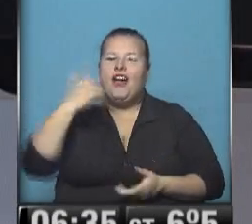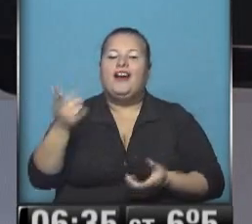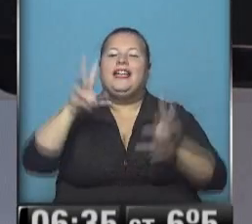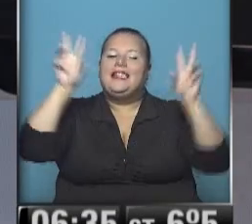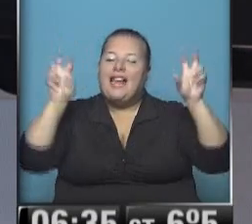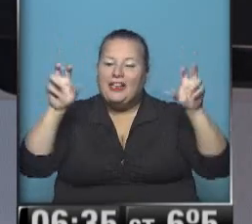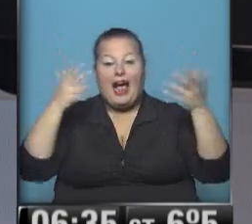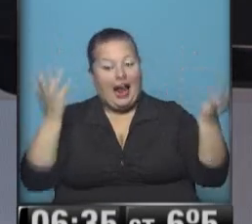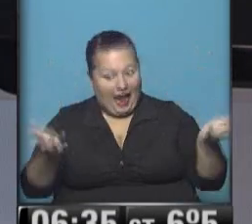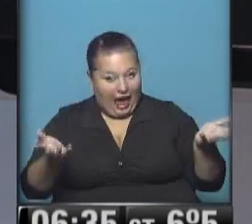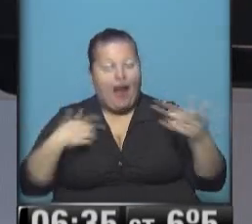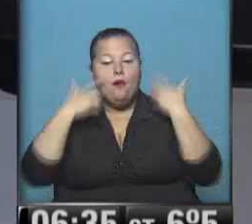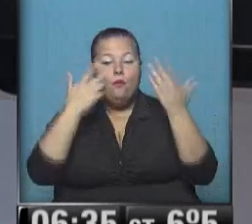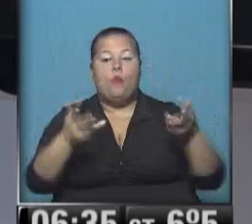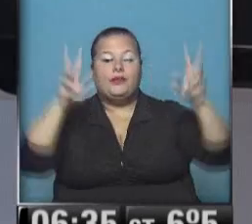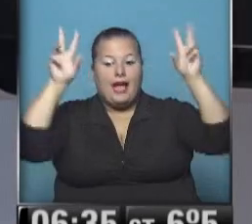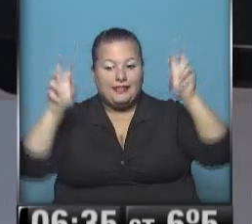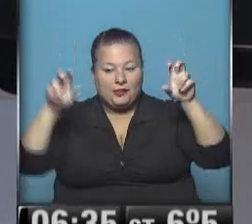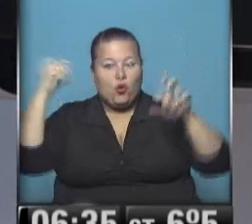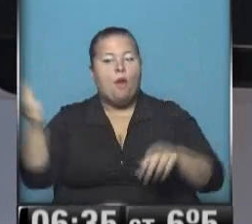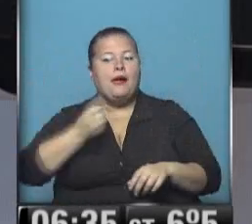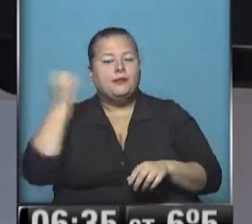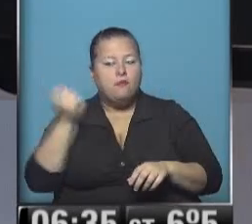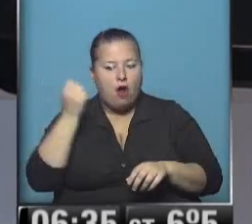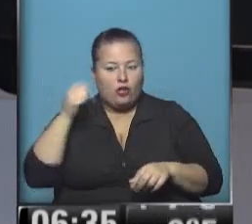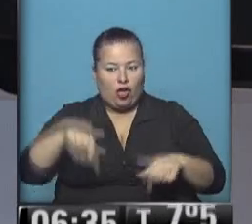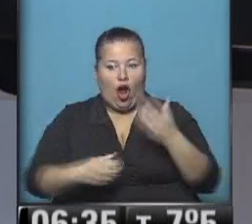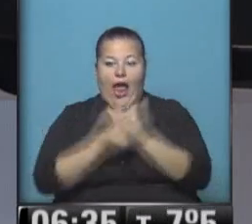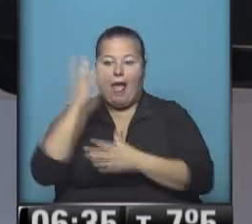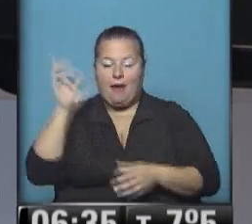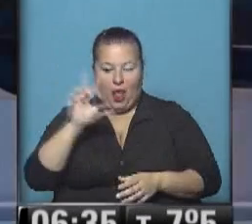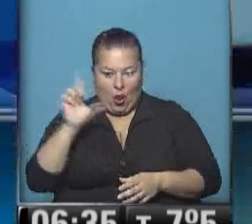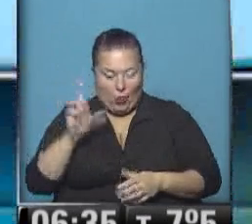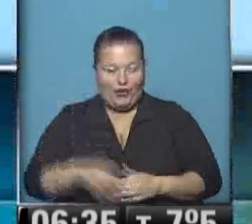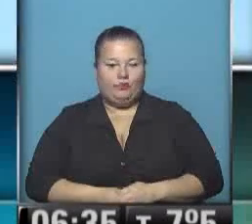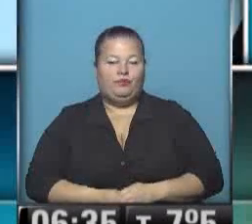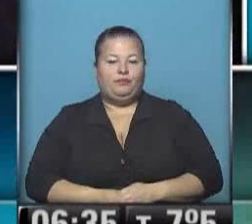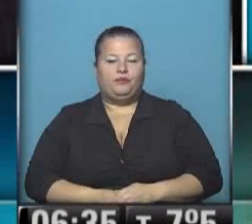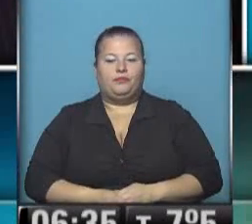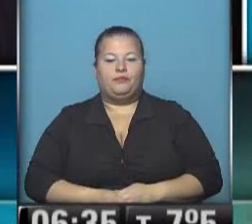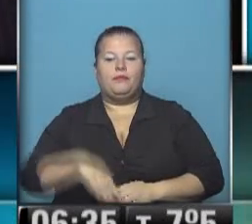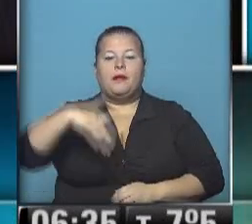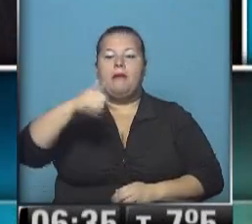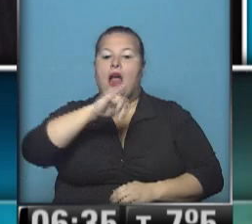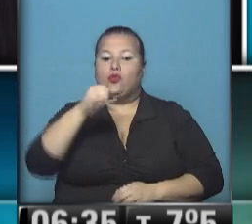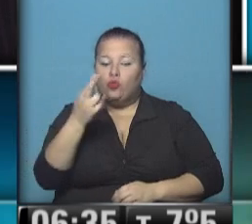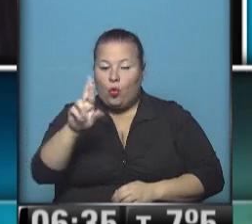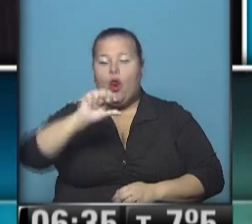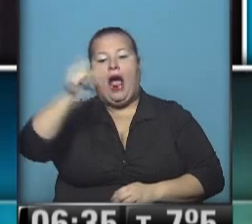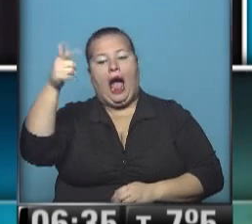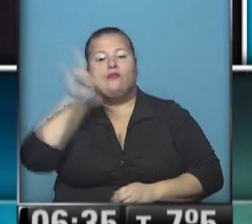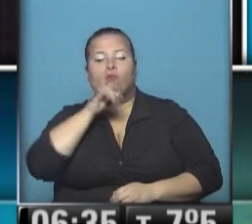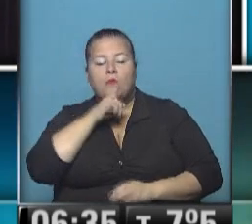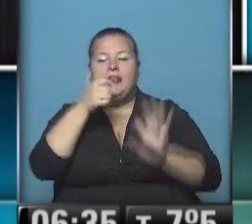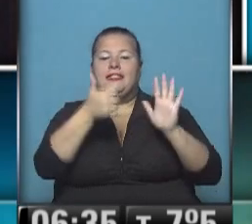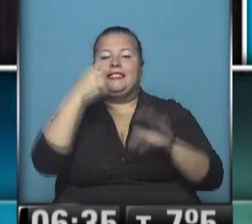títulos. Claro, compartimos los títulos destacados de esta mañanita de lunes. Manzur gana en Tucumán